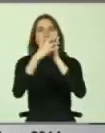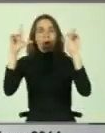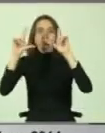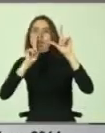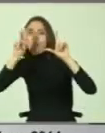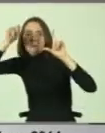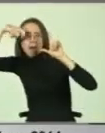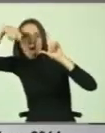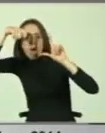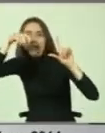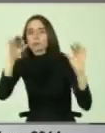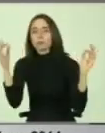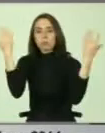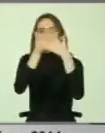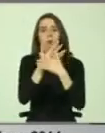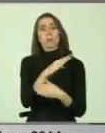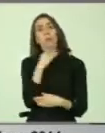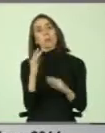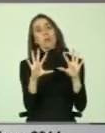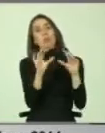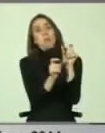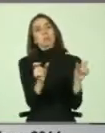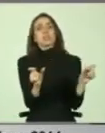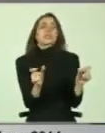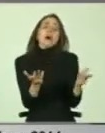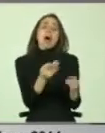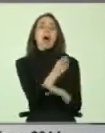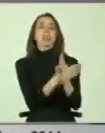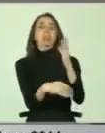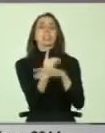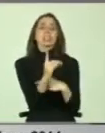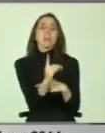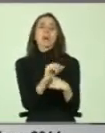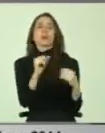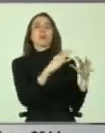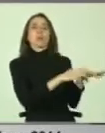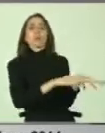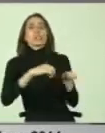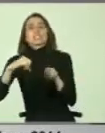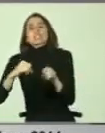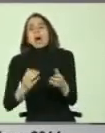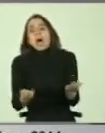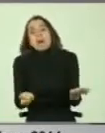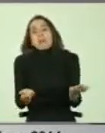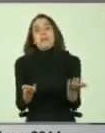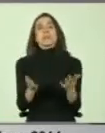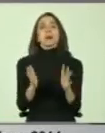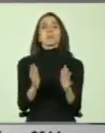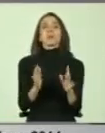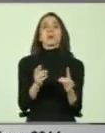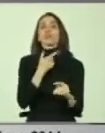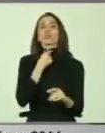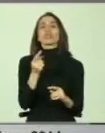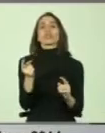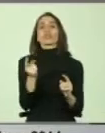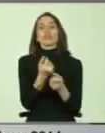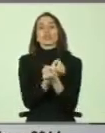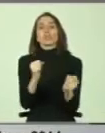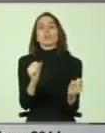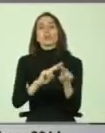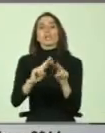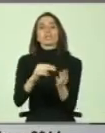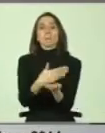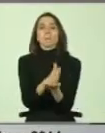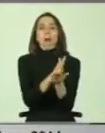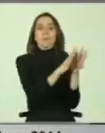prácticamente pasó inadvertido. Se murieron 10 personas, 10 personas que eran discapacitadas, no pudieron ser rescatadas, y posiblemente ni siquiera se pudo implementar